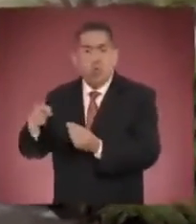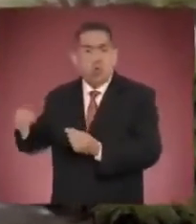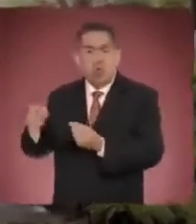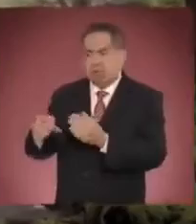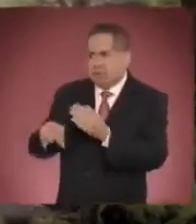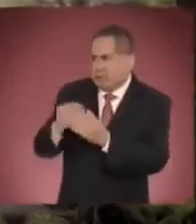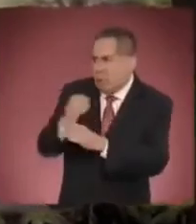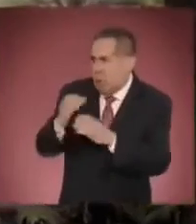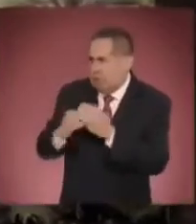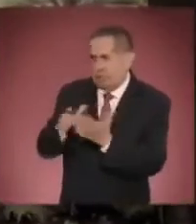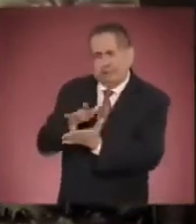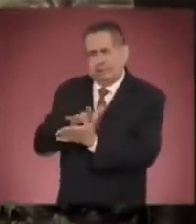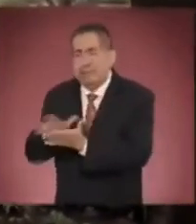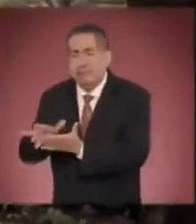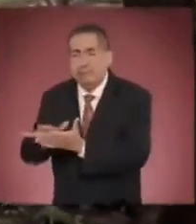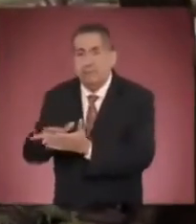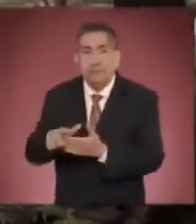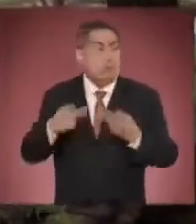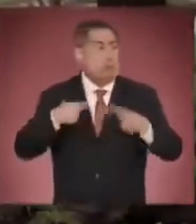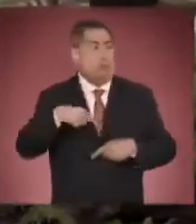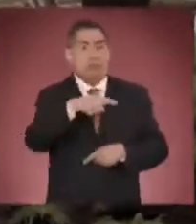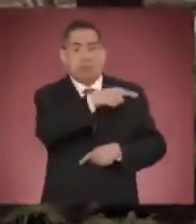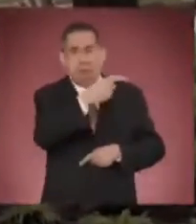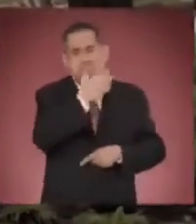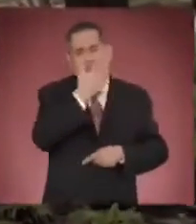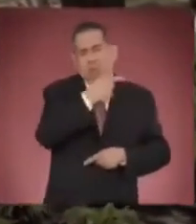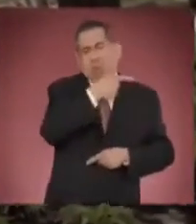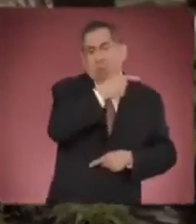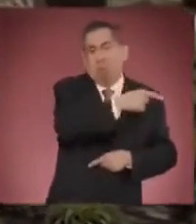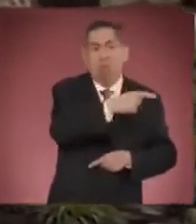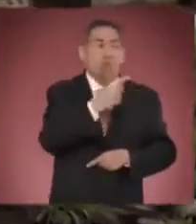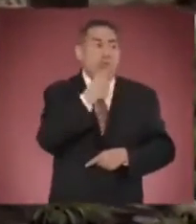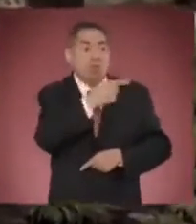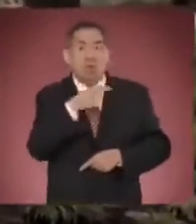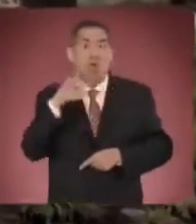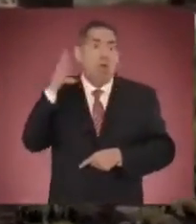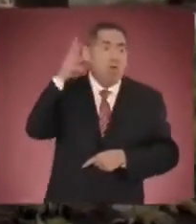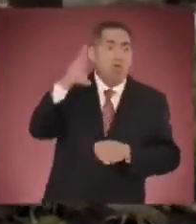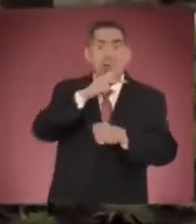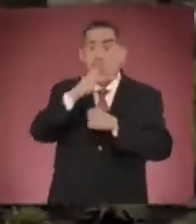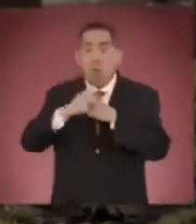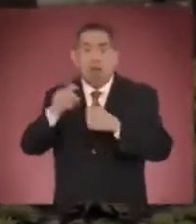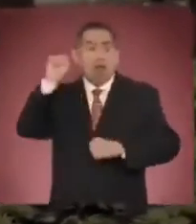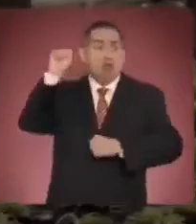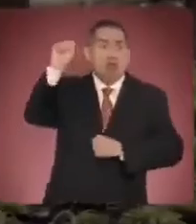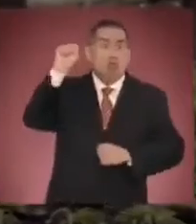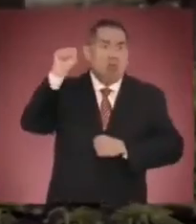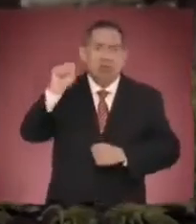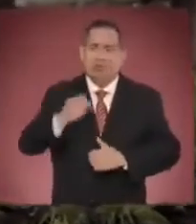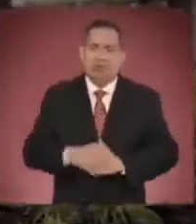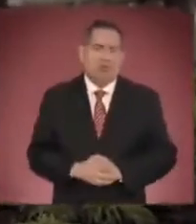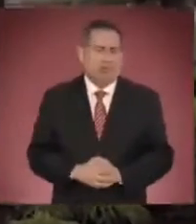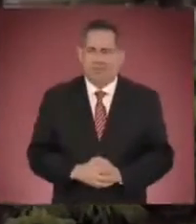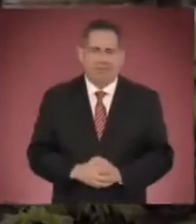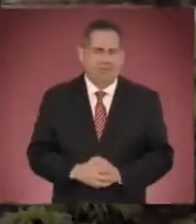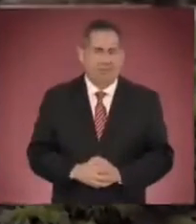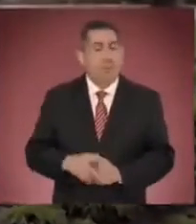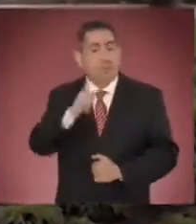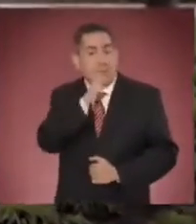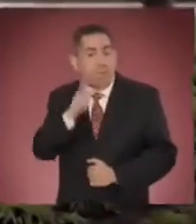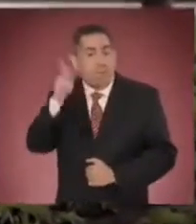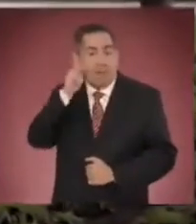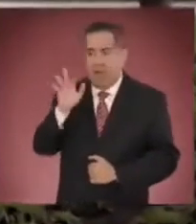distribuido en el marco del segundo informe de gobierno de su administración, ha sido transmitido desde la semana pasada en radio y televisión, así como en Facebook.